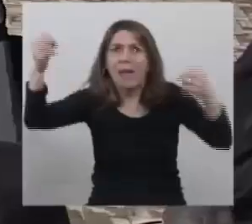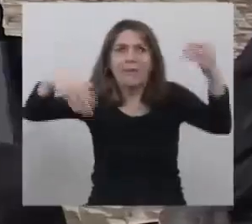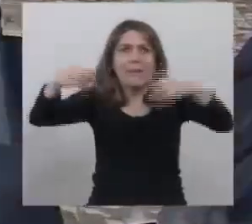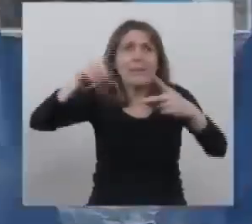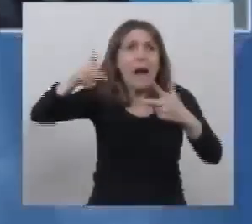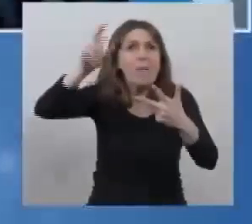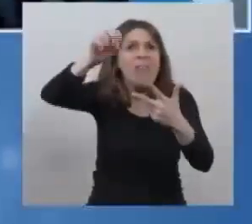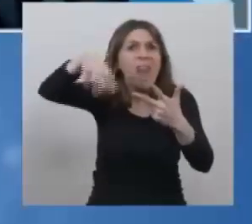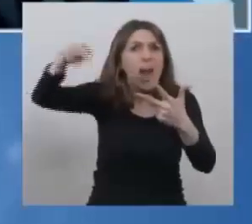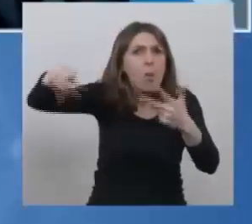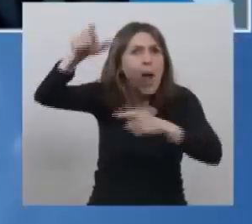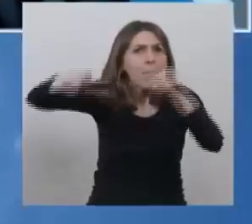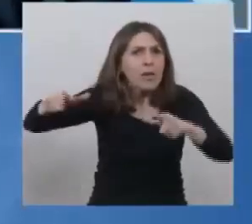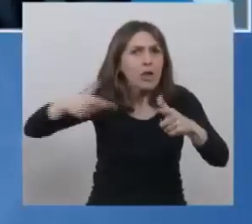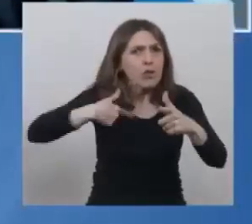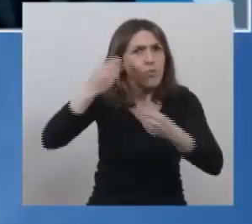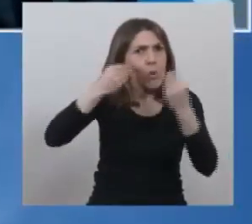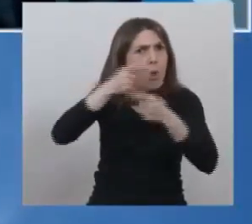nuquinos